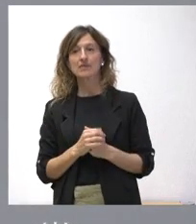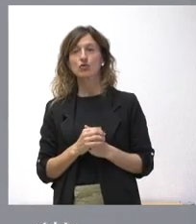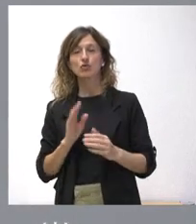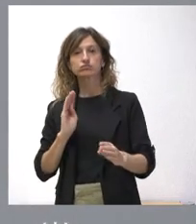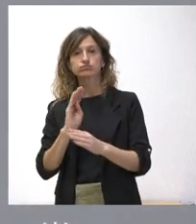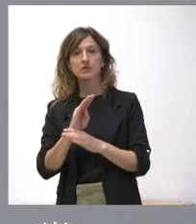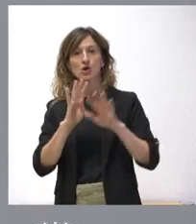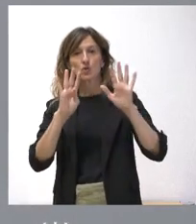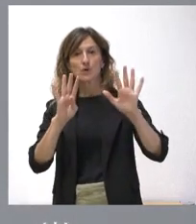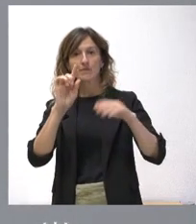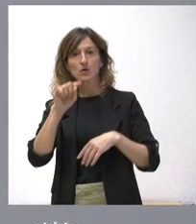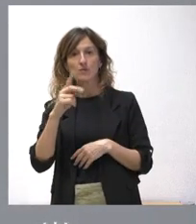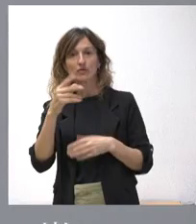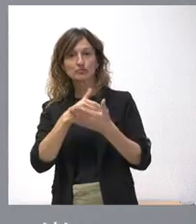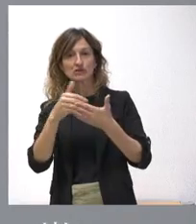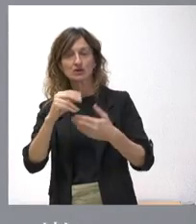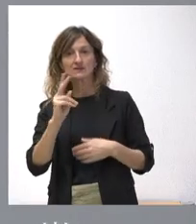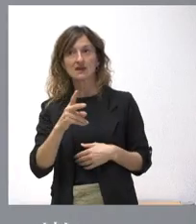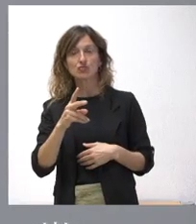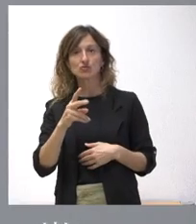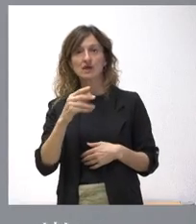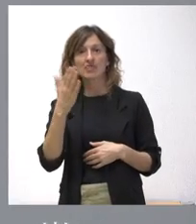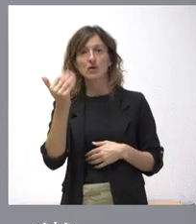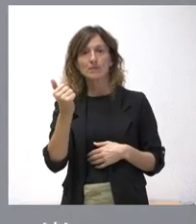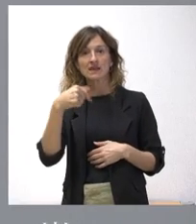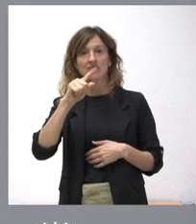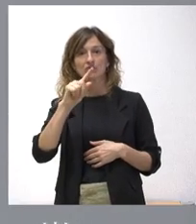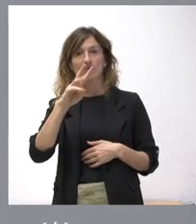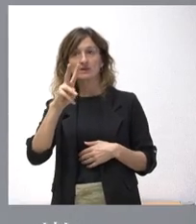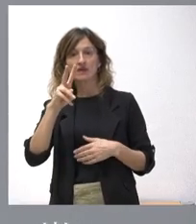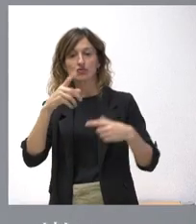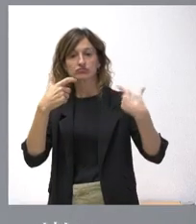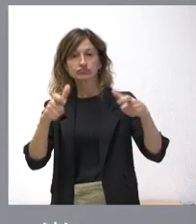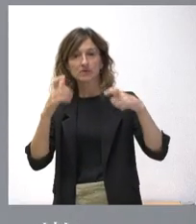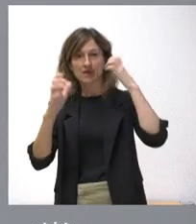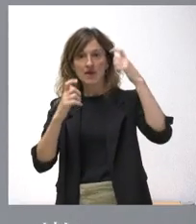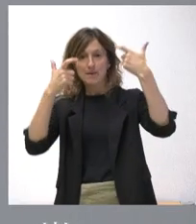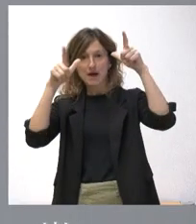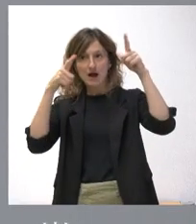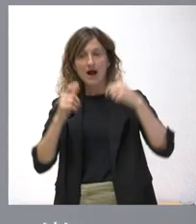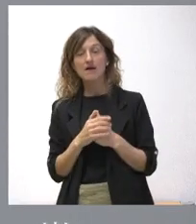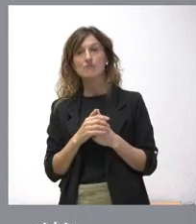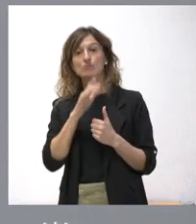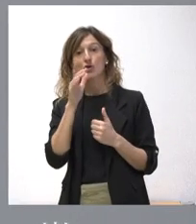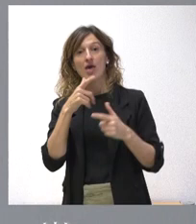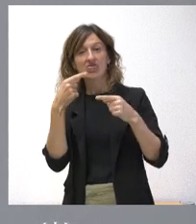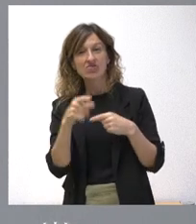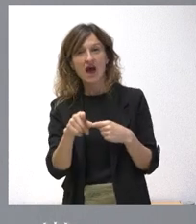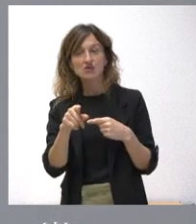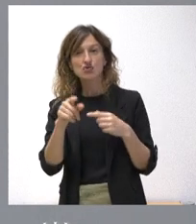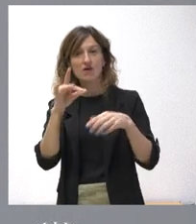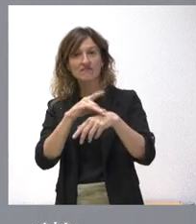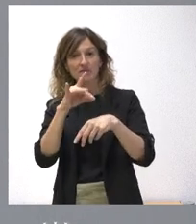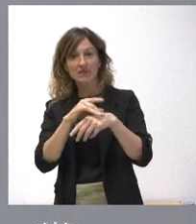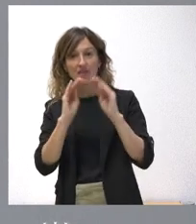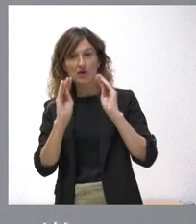con 9,2 millones de euros a 5.152 explotaciones de vacuno para compensar los daños causados por la enfermedad